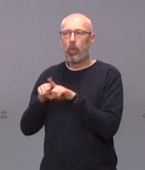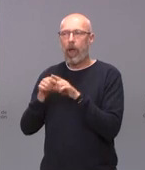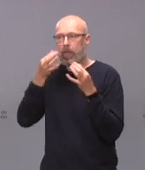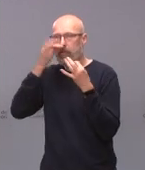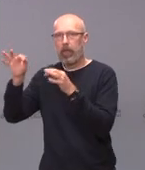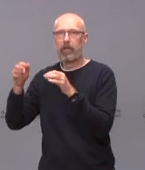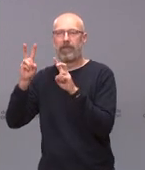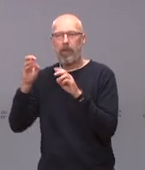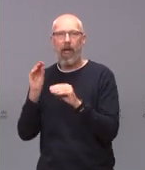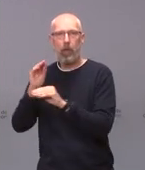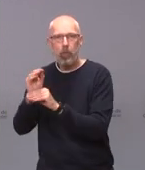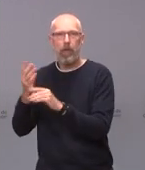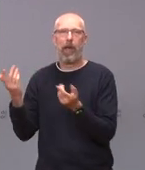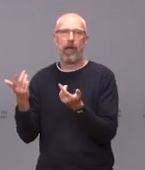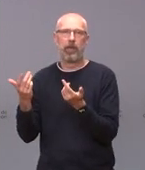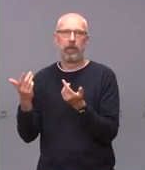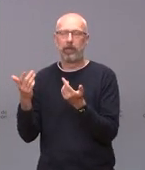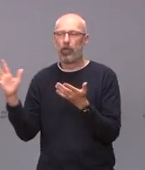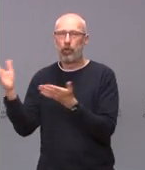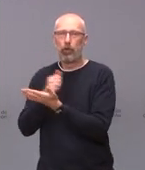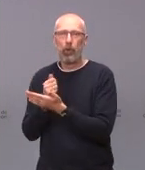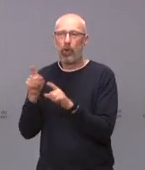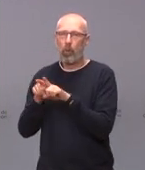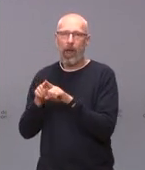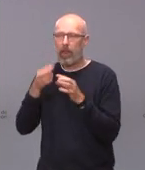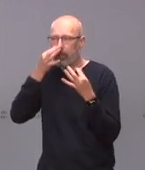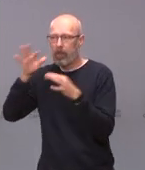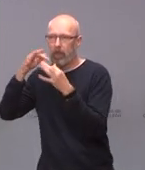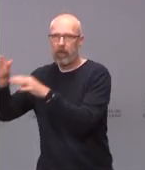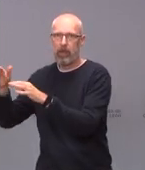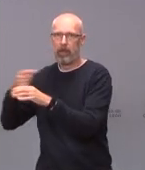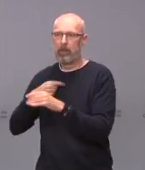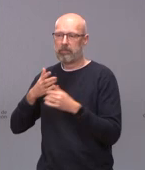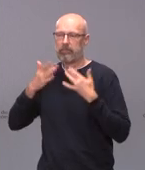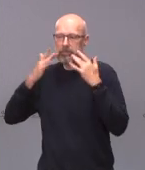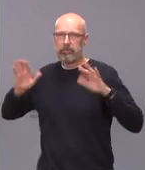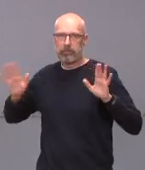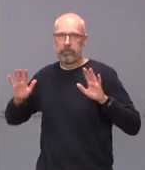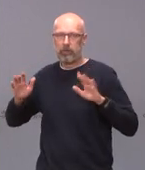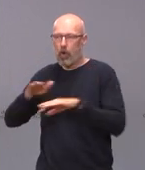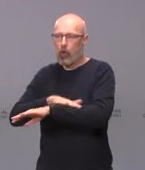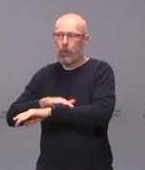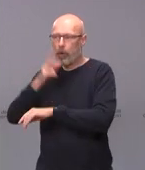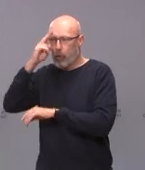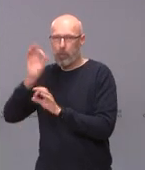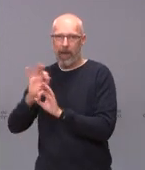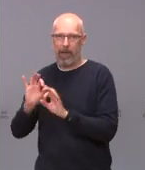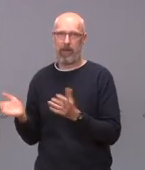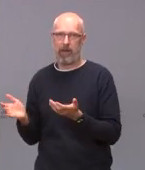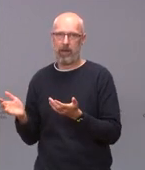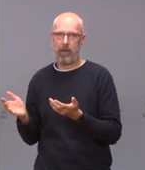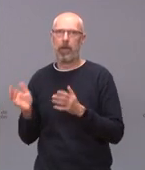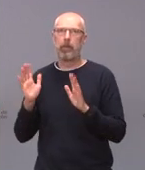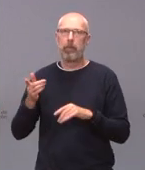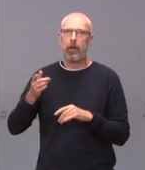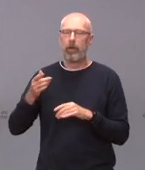las ayudas ha subcontratado todo es una subcontrata y entonces al gobierno no le preocupa pero a los que estamos en la